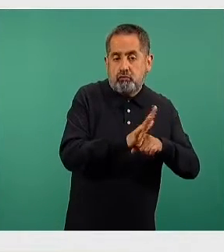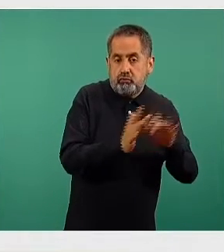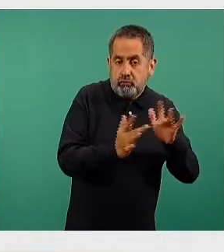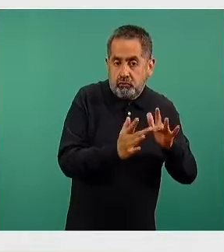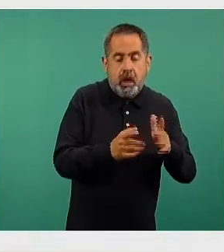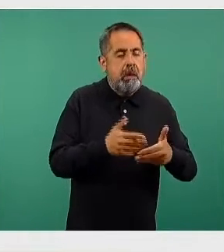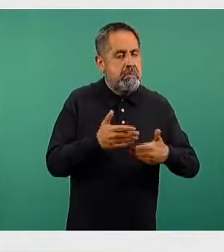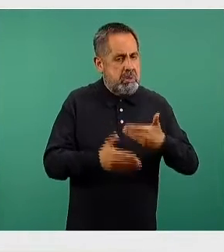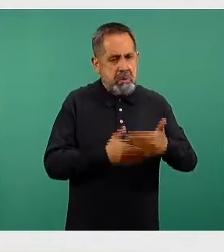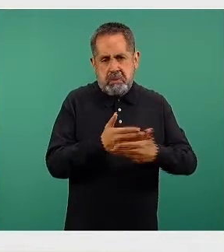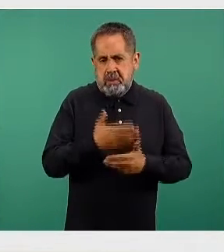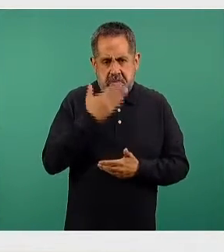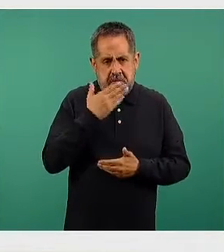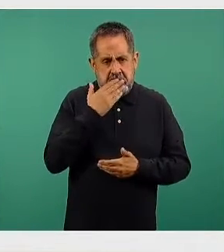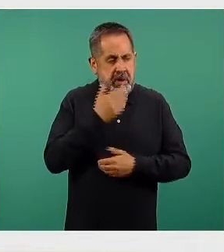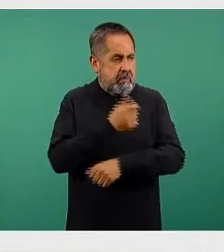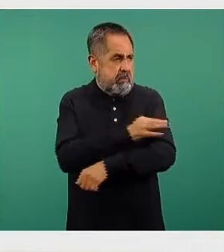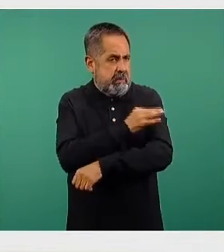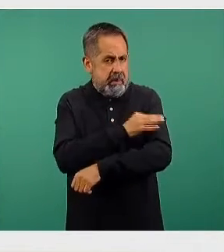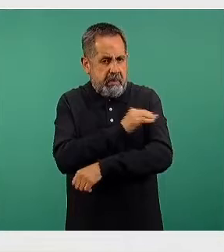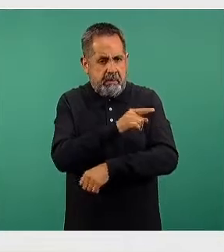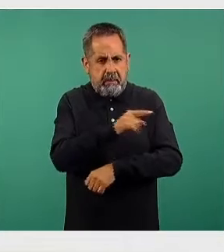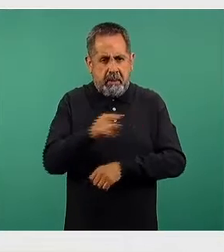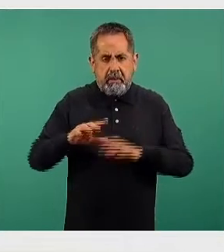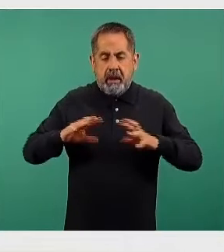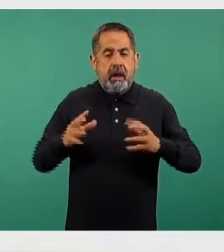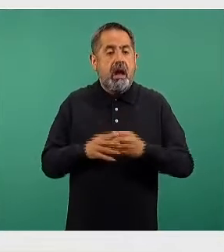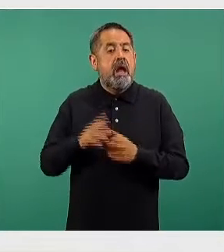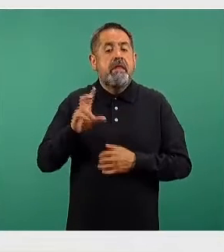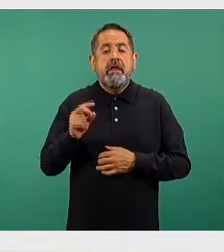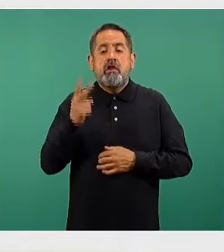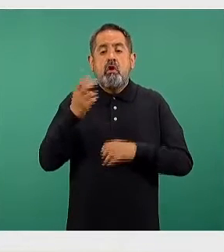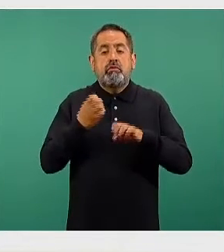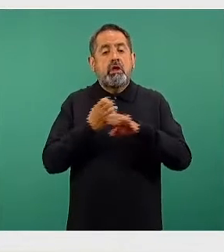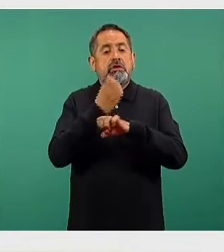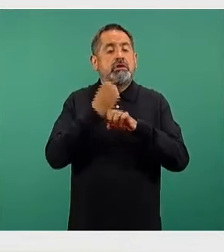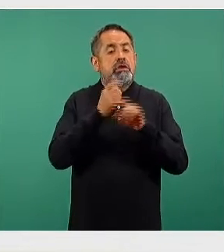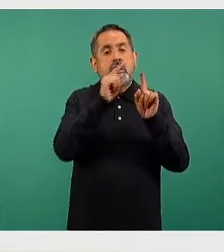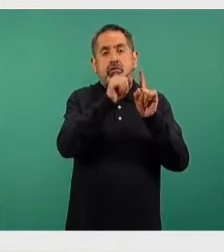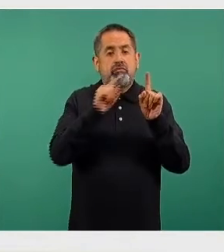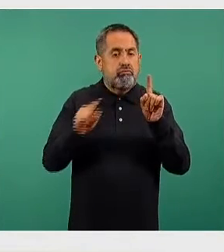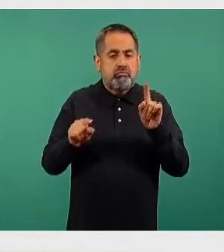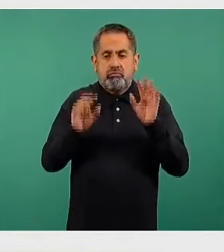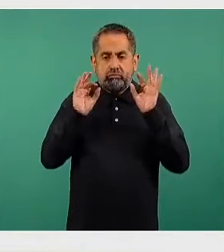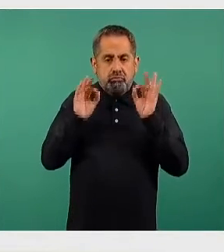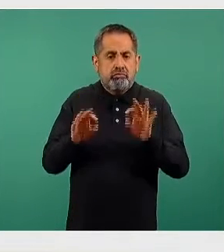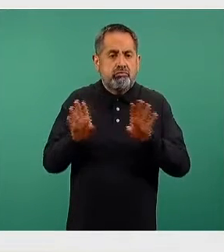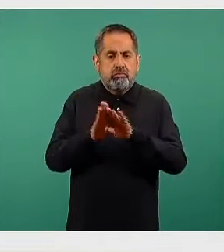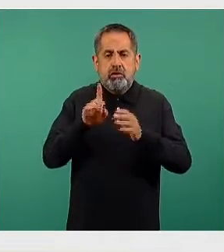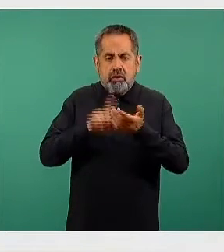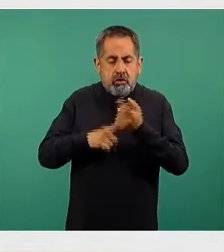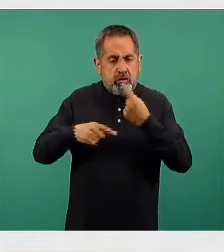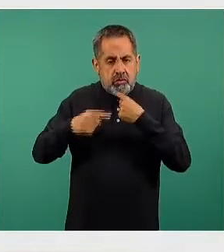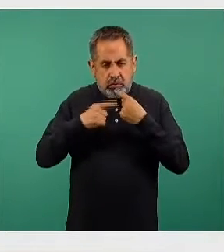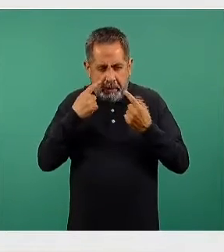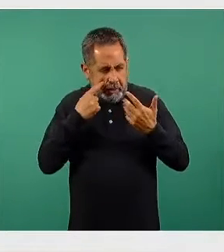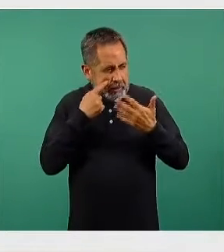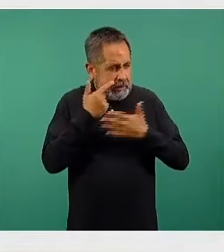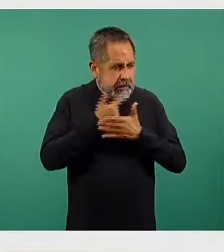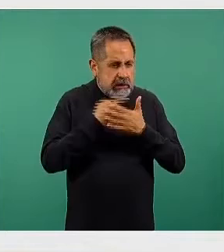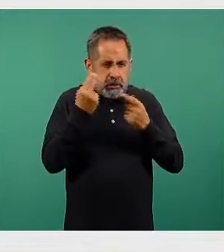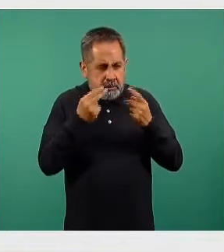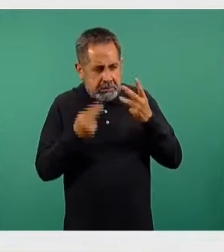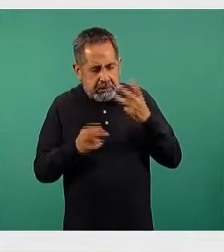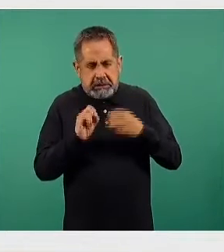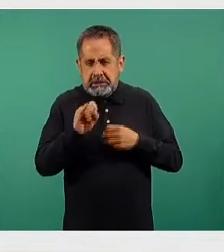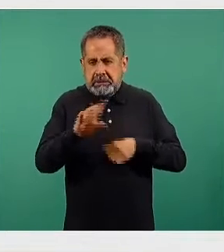avanzando, obviamente, también en la medida que las treinta y dos entidades federativas están validando, cotejando sus listados y entonces, obviamente,